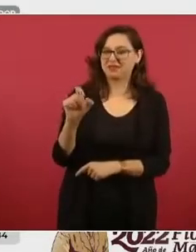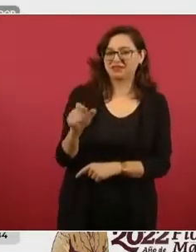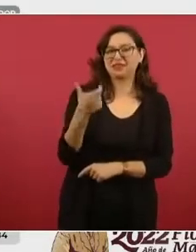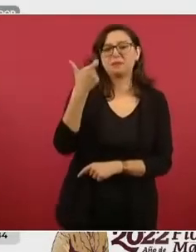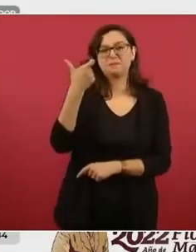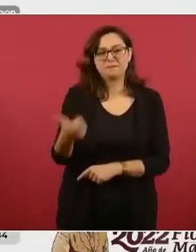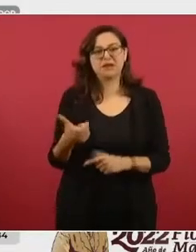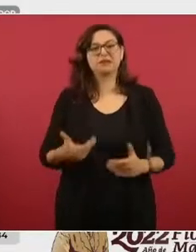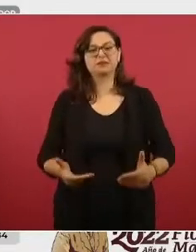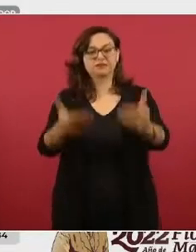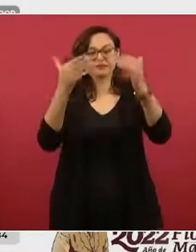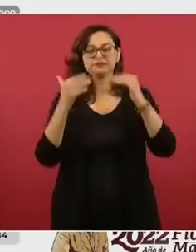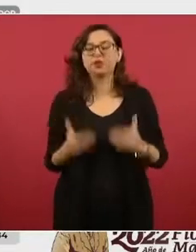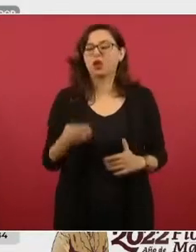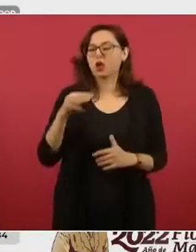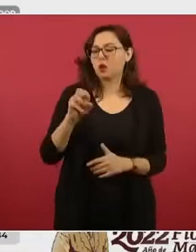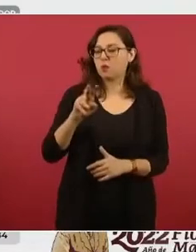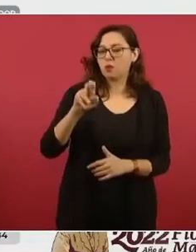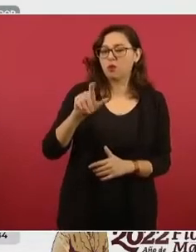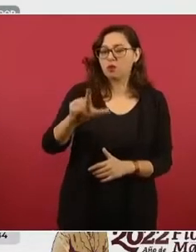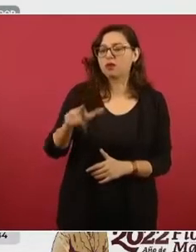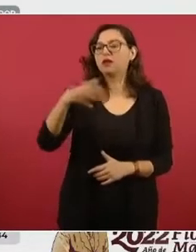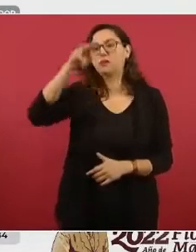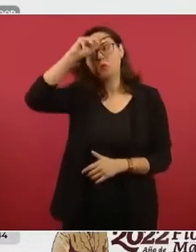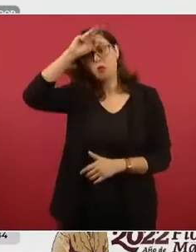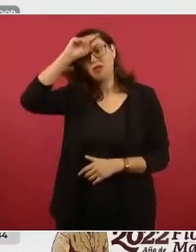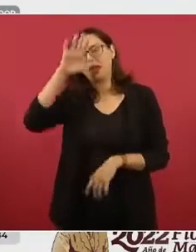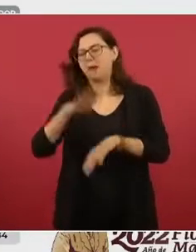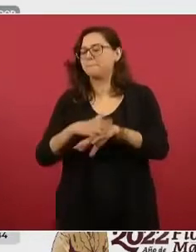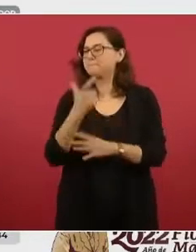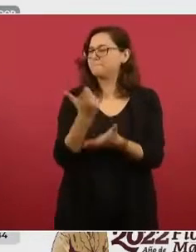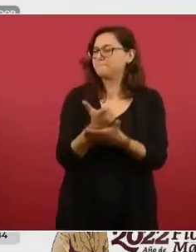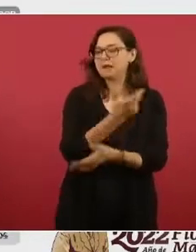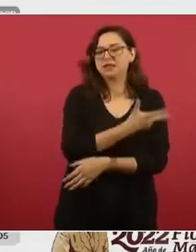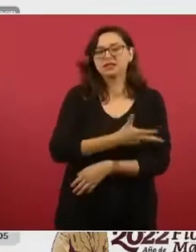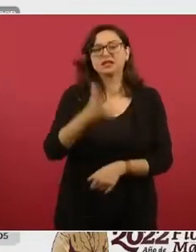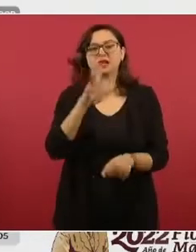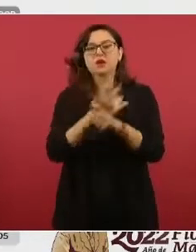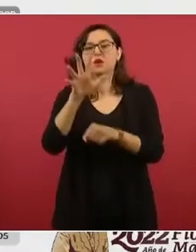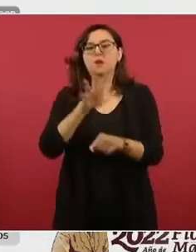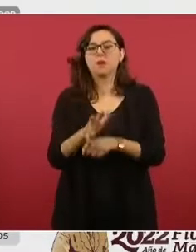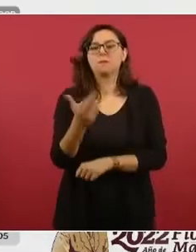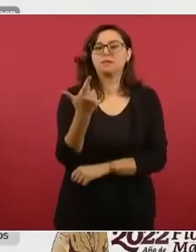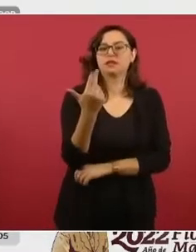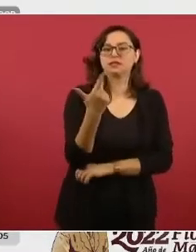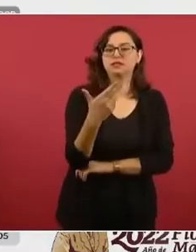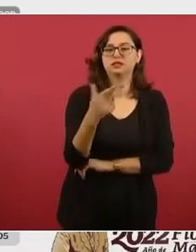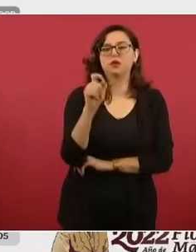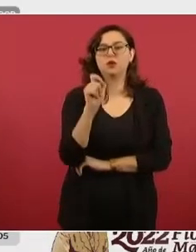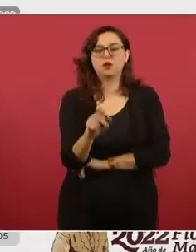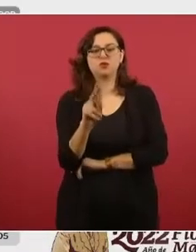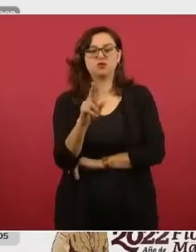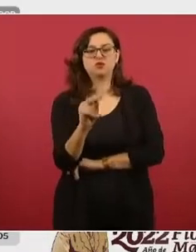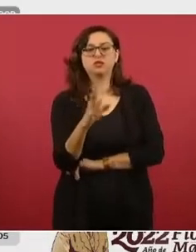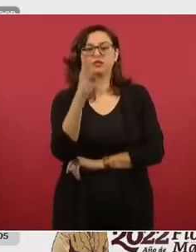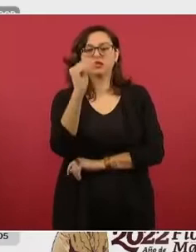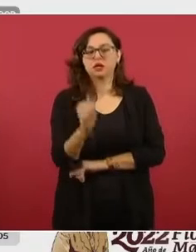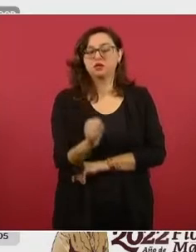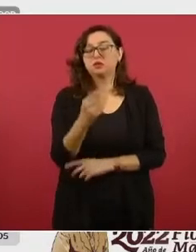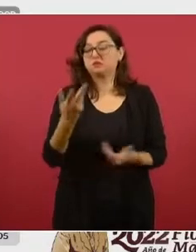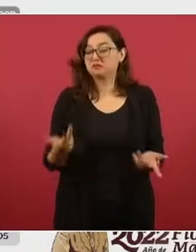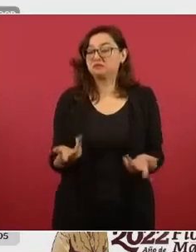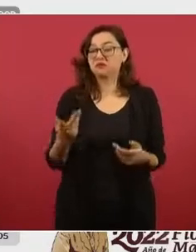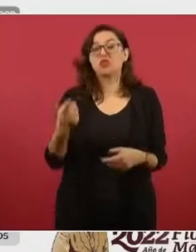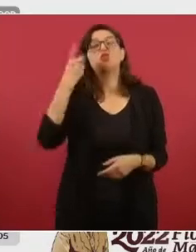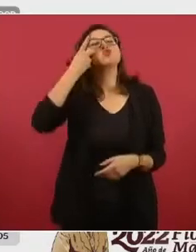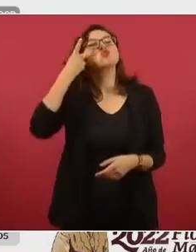Móvil en Monterrey, Nuevo León, la opción más cara a 25 pesos 89 centavos el litro, con un margen de